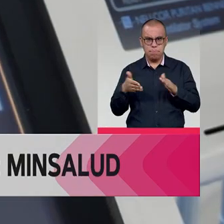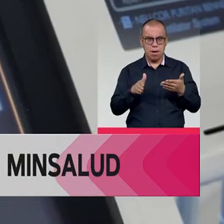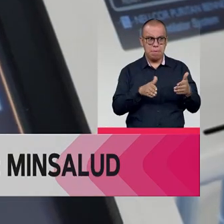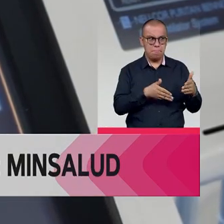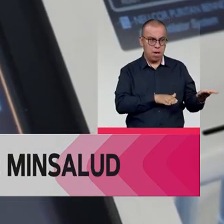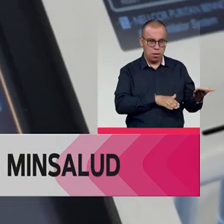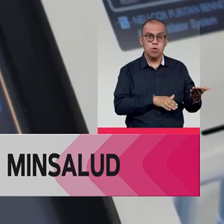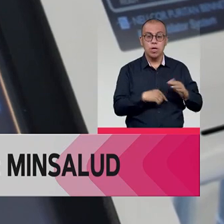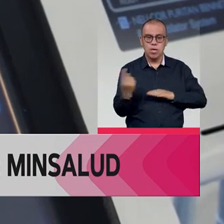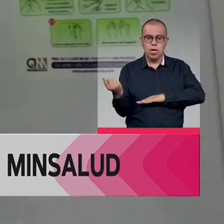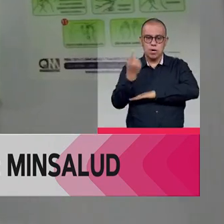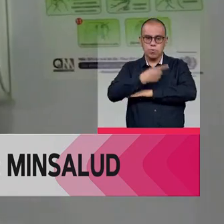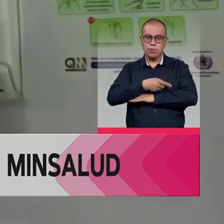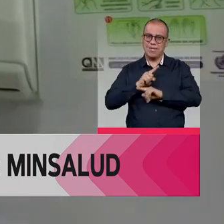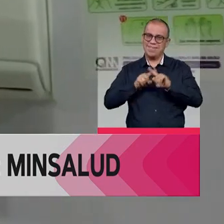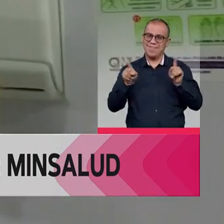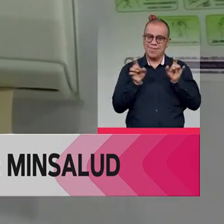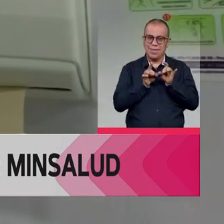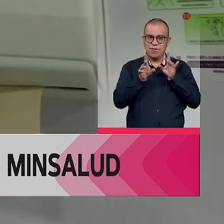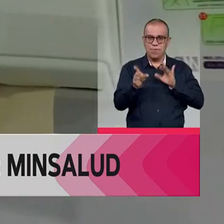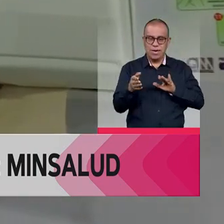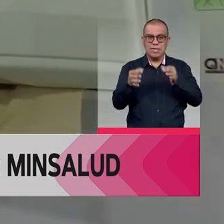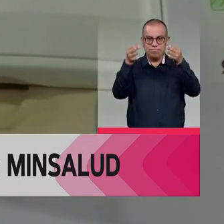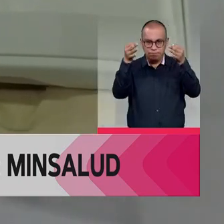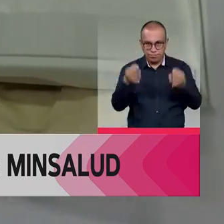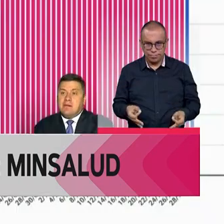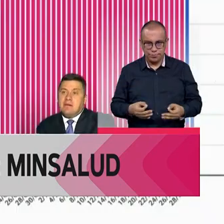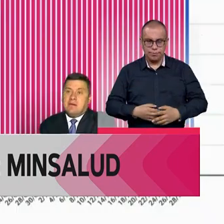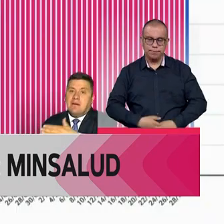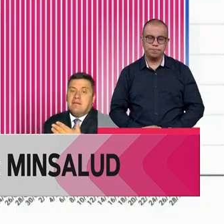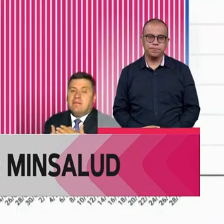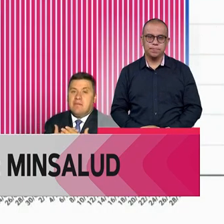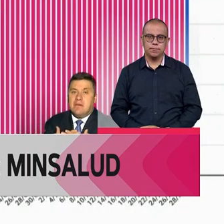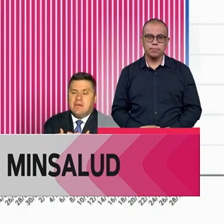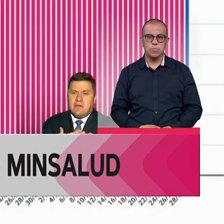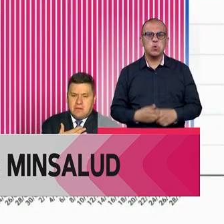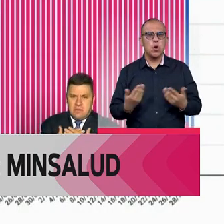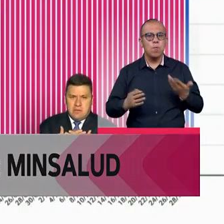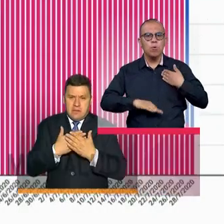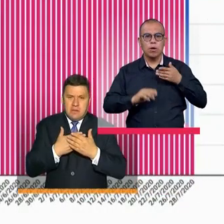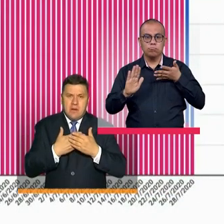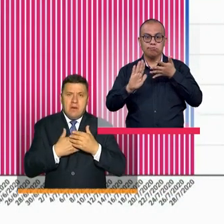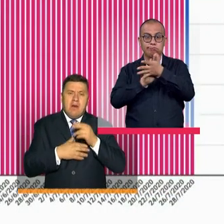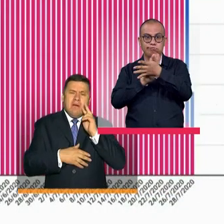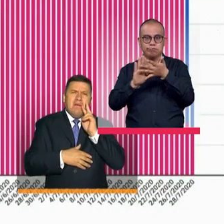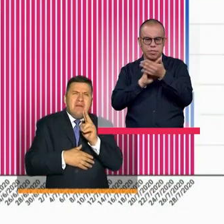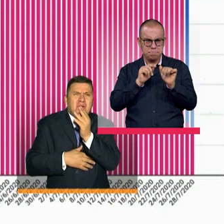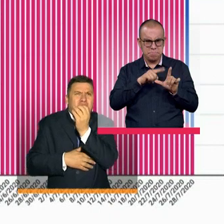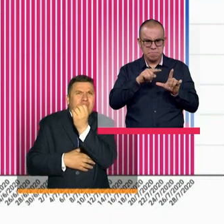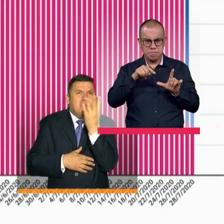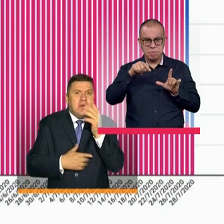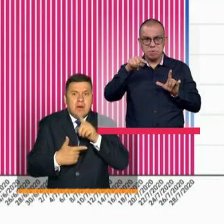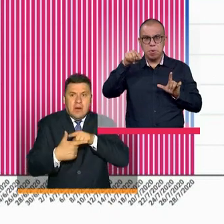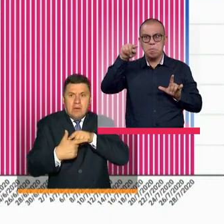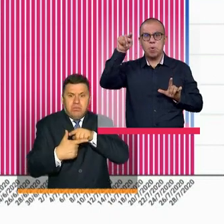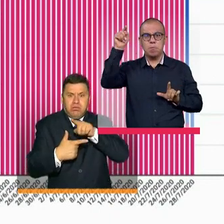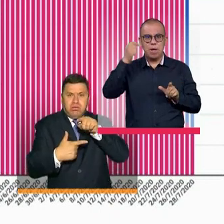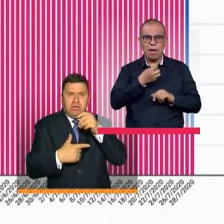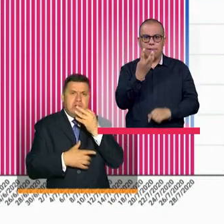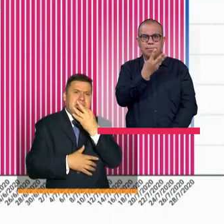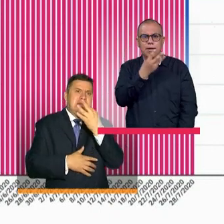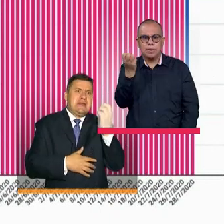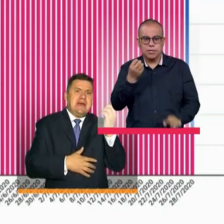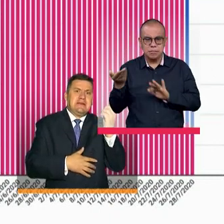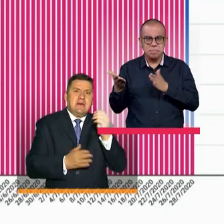el reporte en un día es diferente a la fecha de defunción. Los casos se reportan y a veces vemos números que crecen a 300